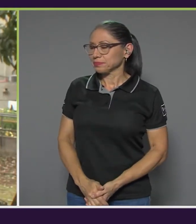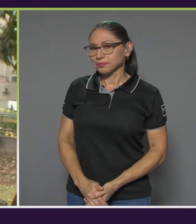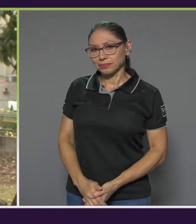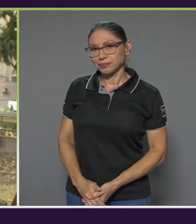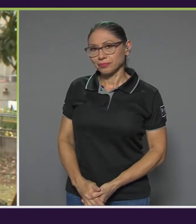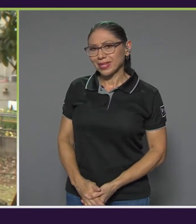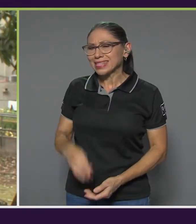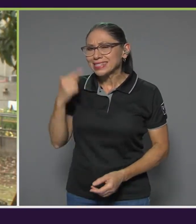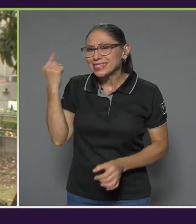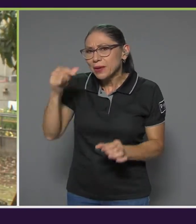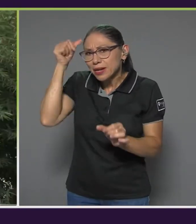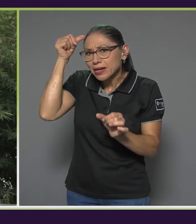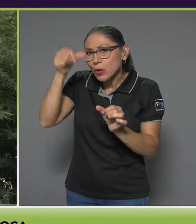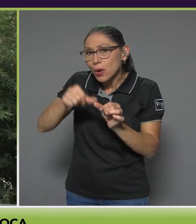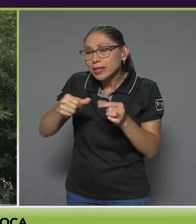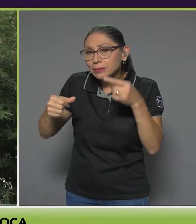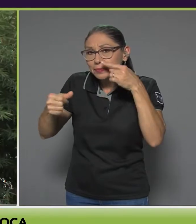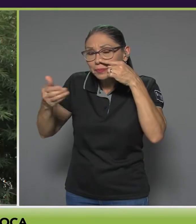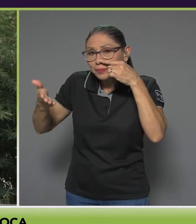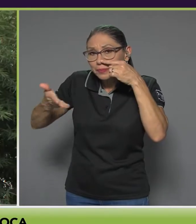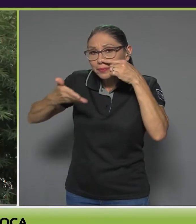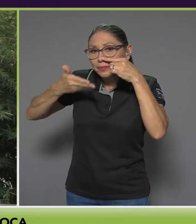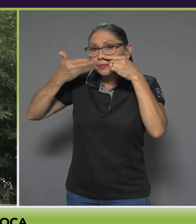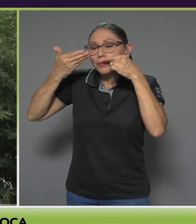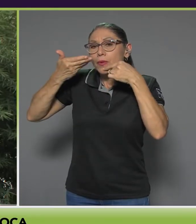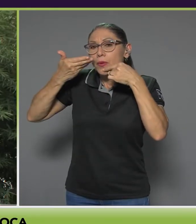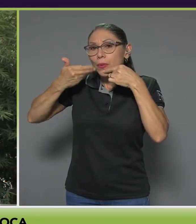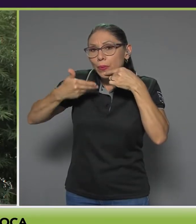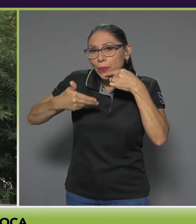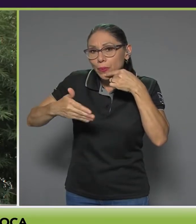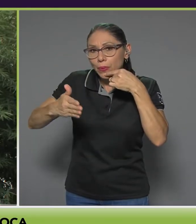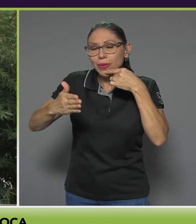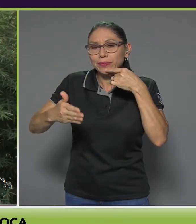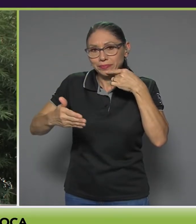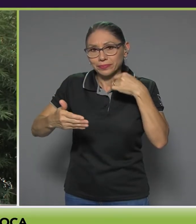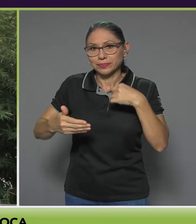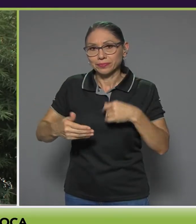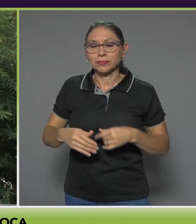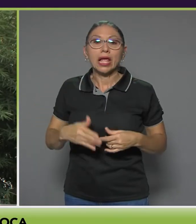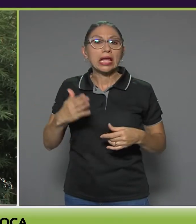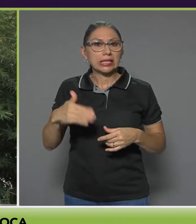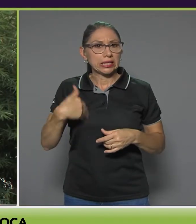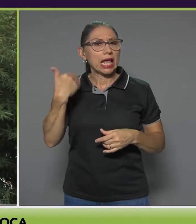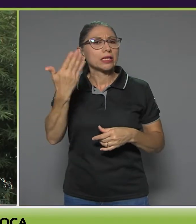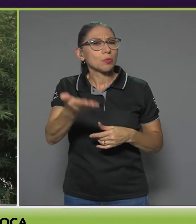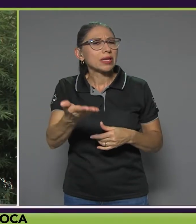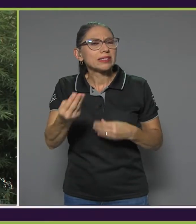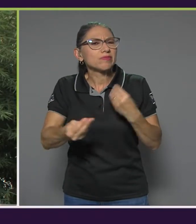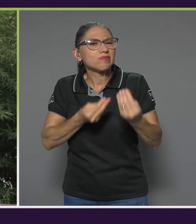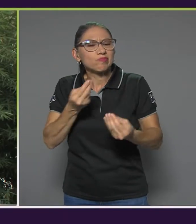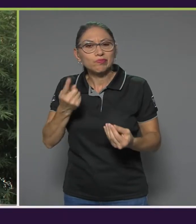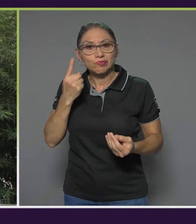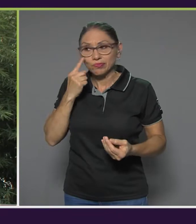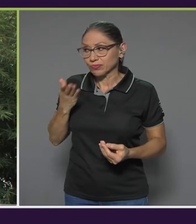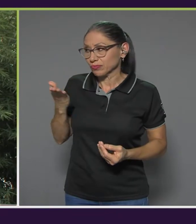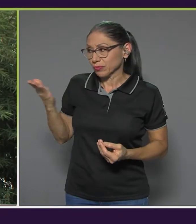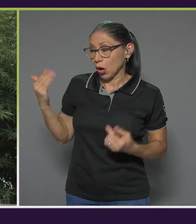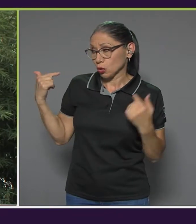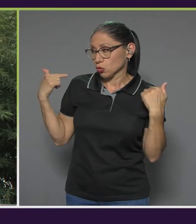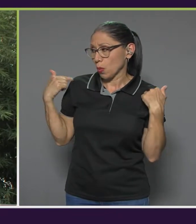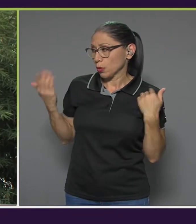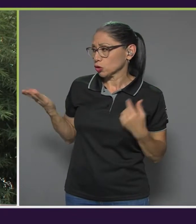Recuerden siempre respirar por la nariz y votar por la boca. Después vamos a hacer el siguiente ejercicio donde vamos a subir los hombros